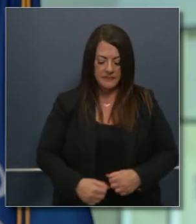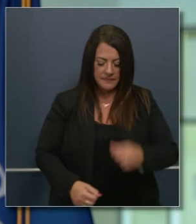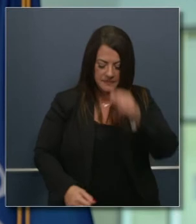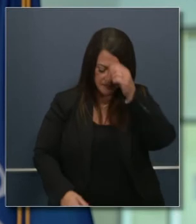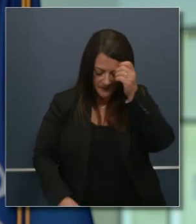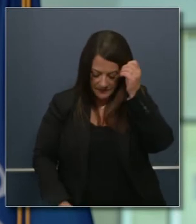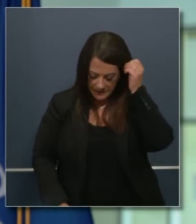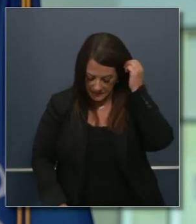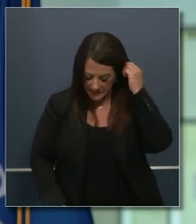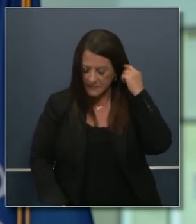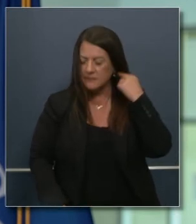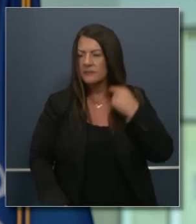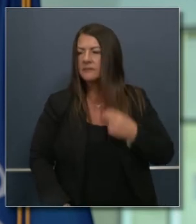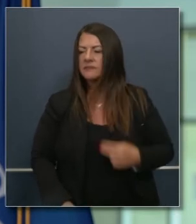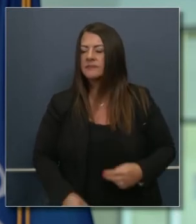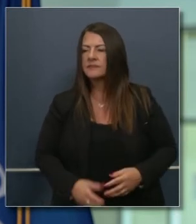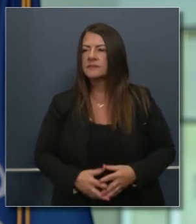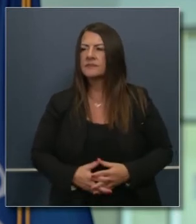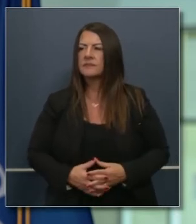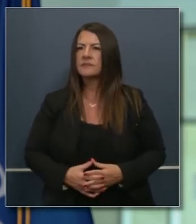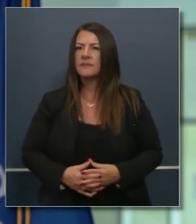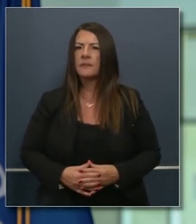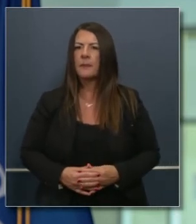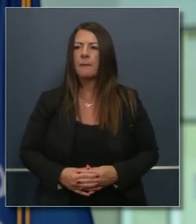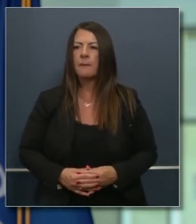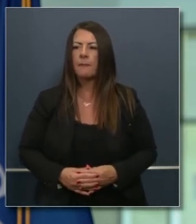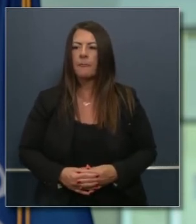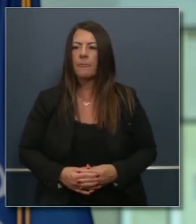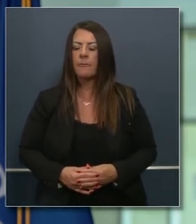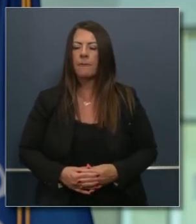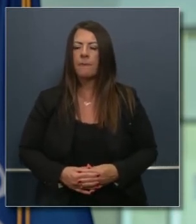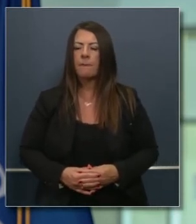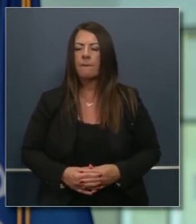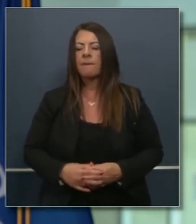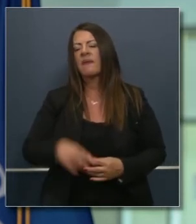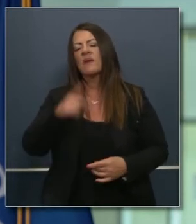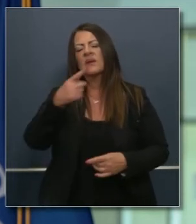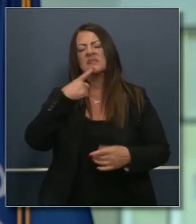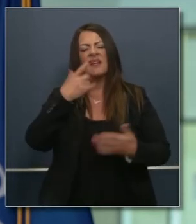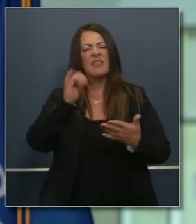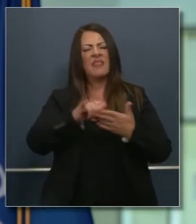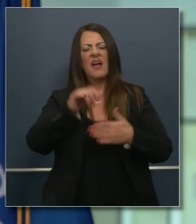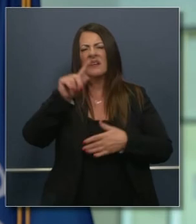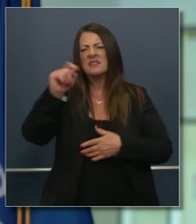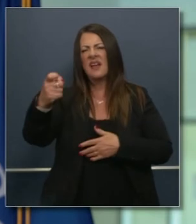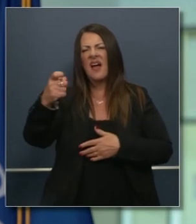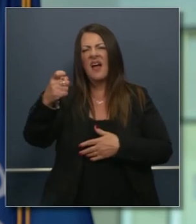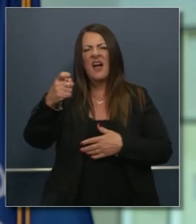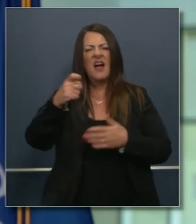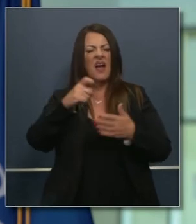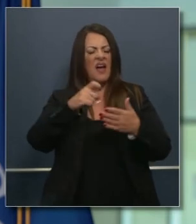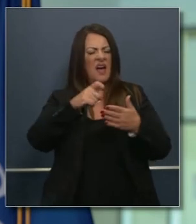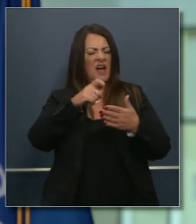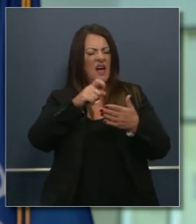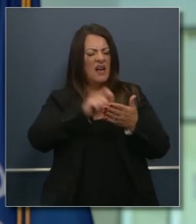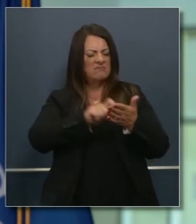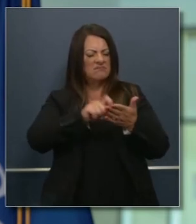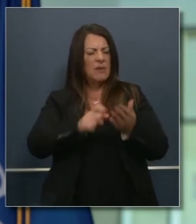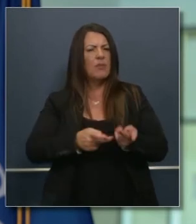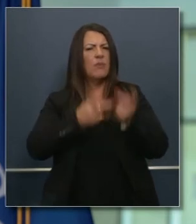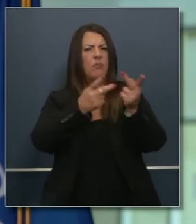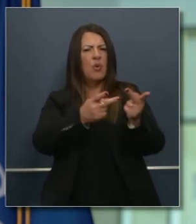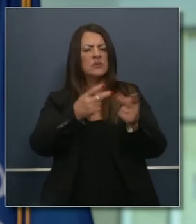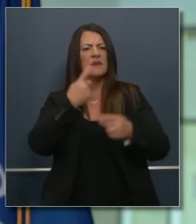estamos recibiendo algo de tiempo usted ha contestado esto pero tenemos dos propuestas de impositivas